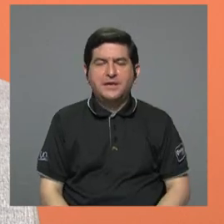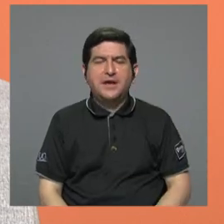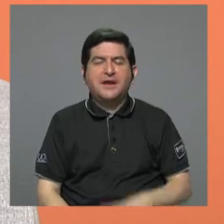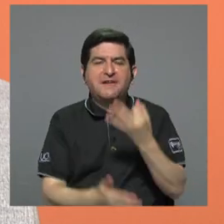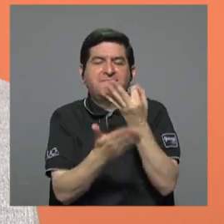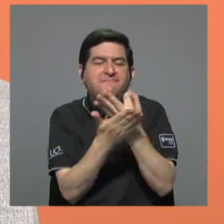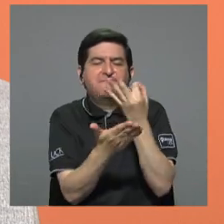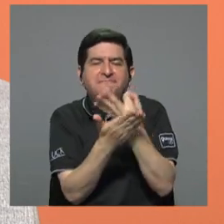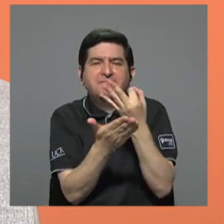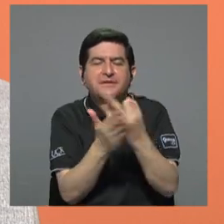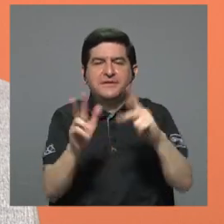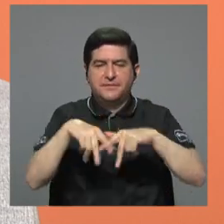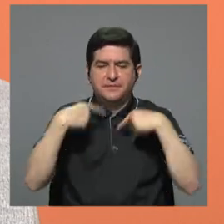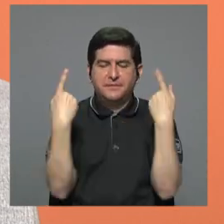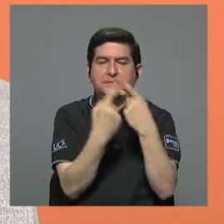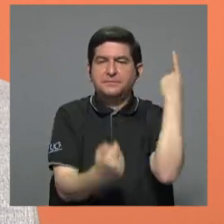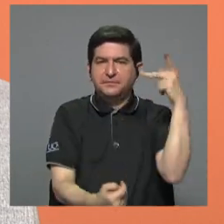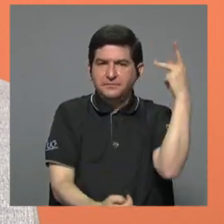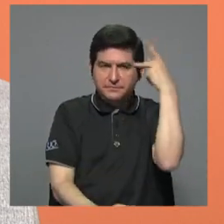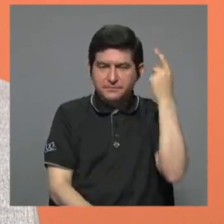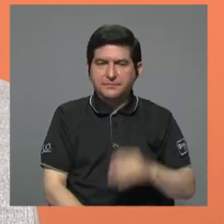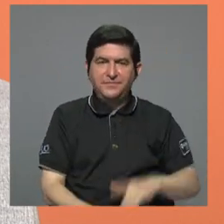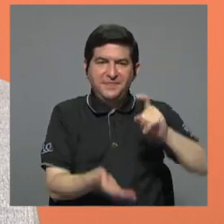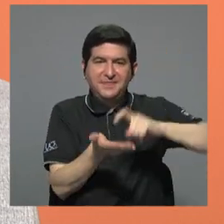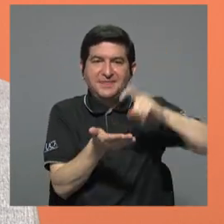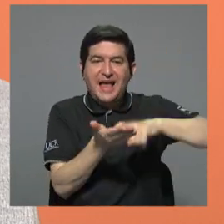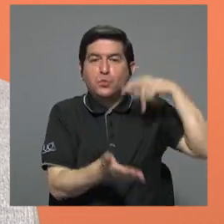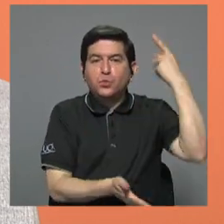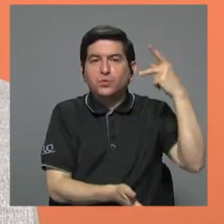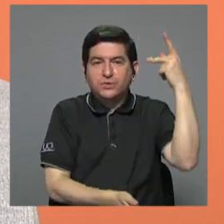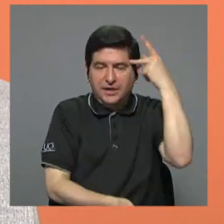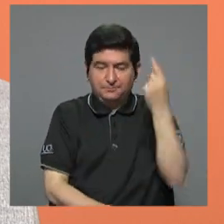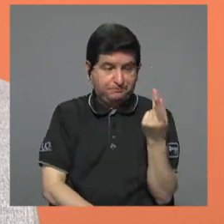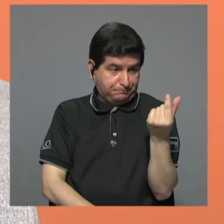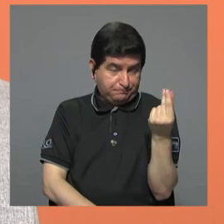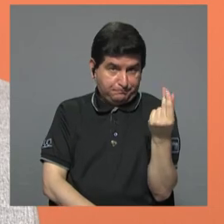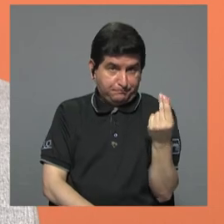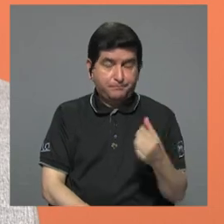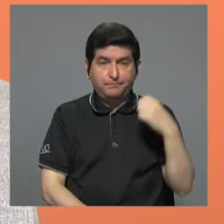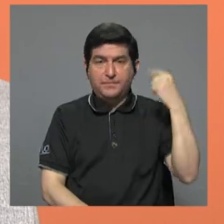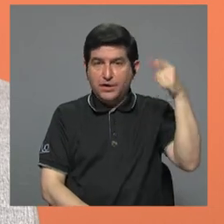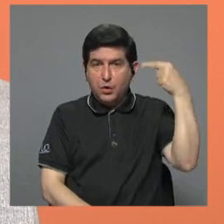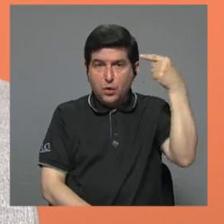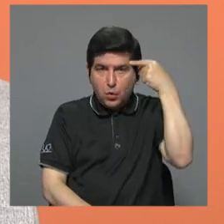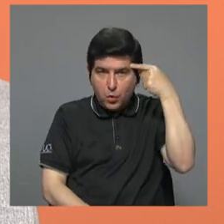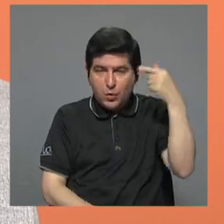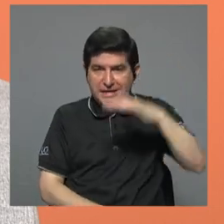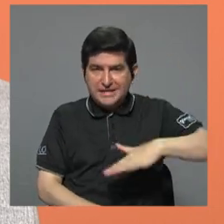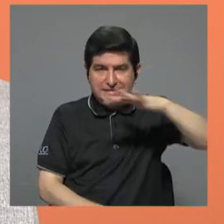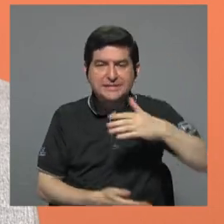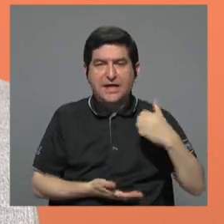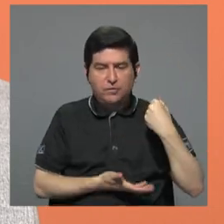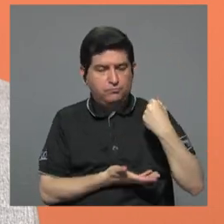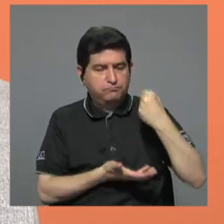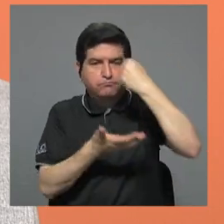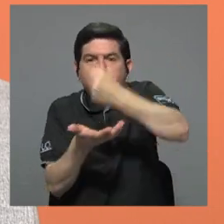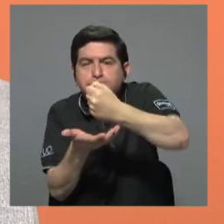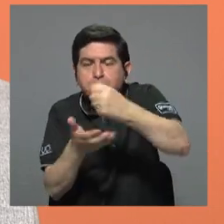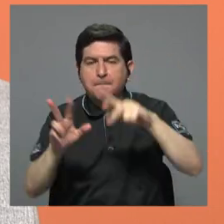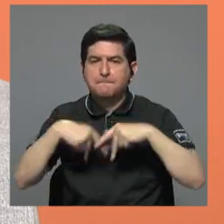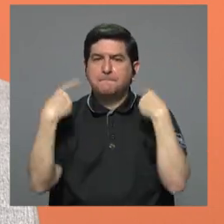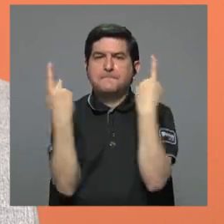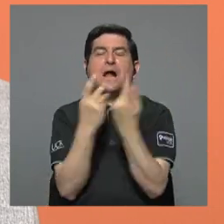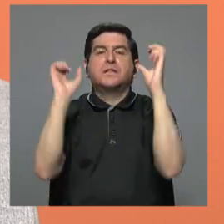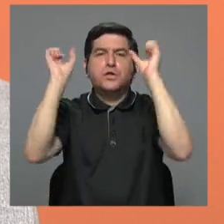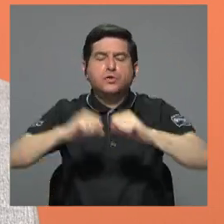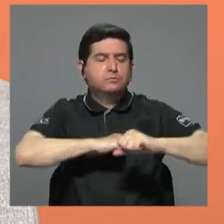financiamiento de los partidos políticos, la deuda política, este dinero que el Estado destina para que los partidos